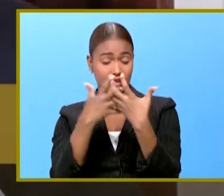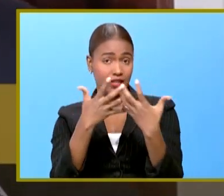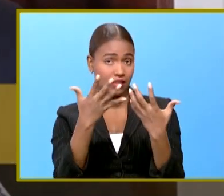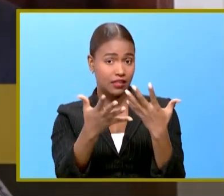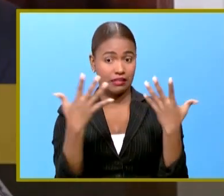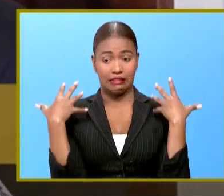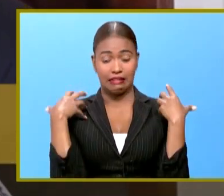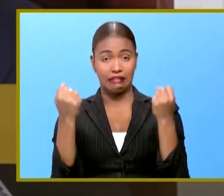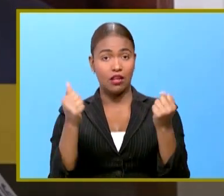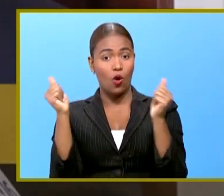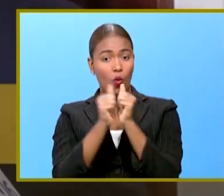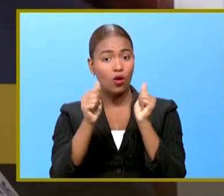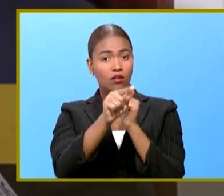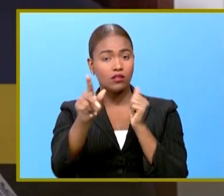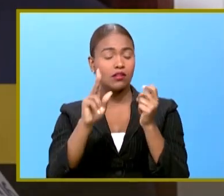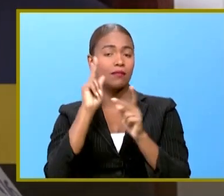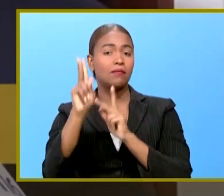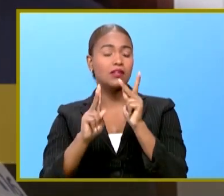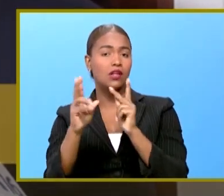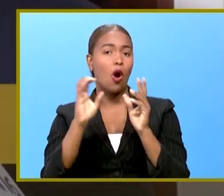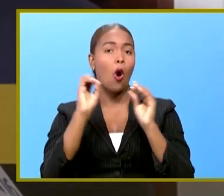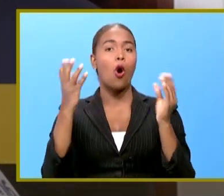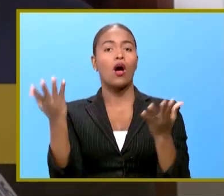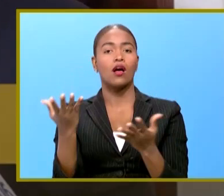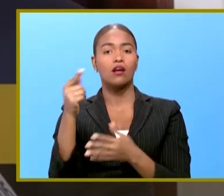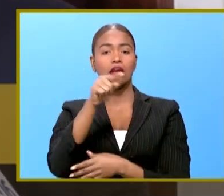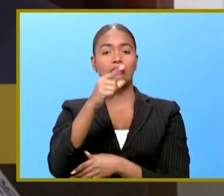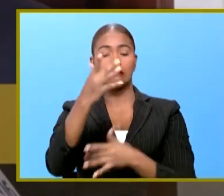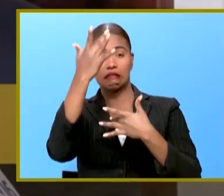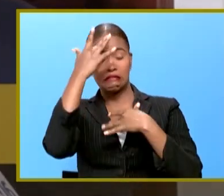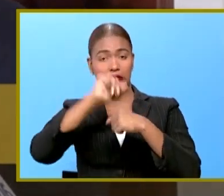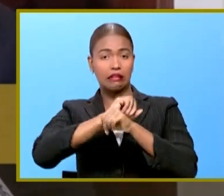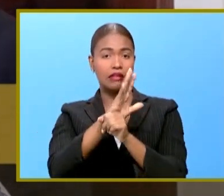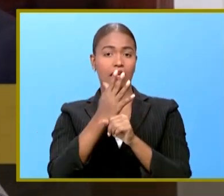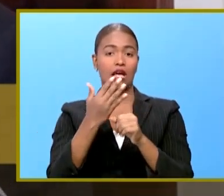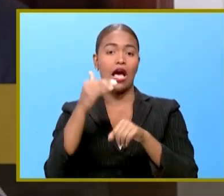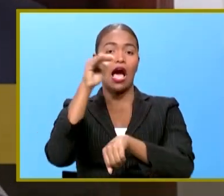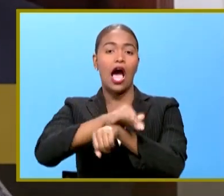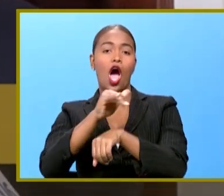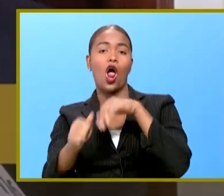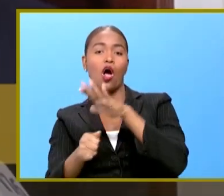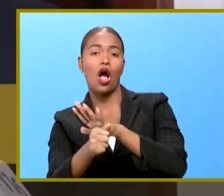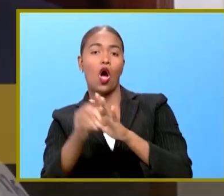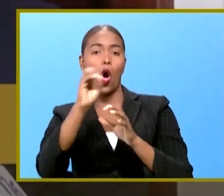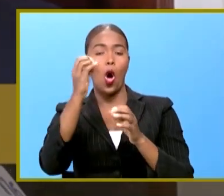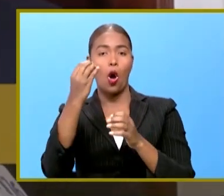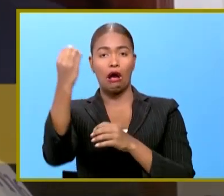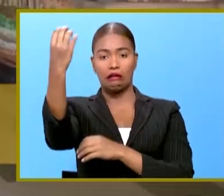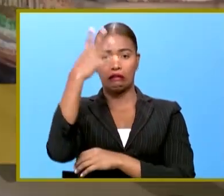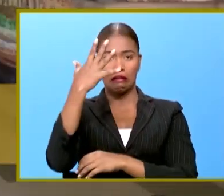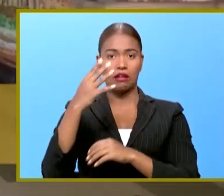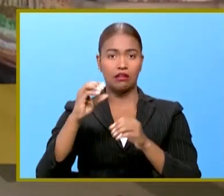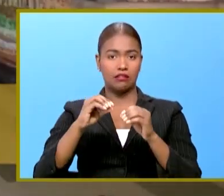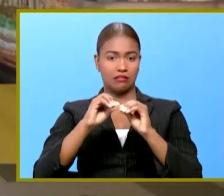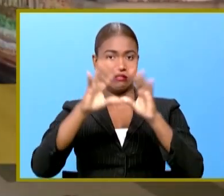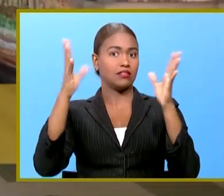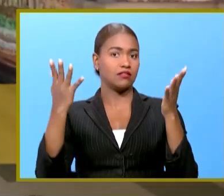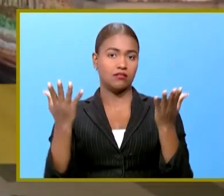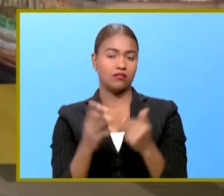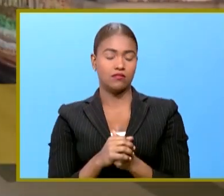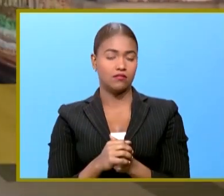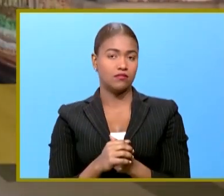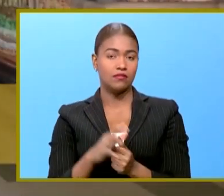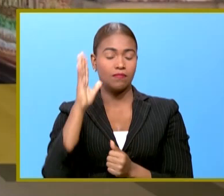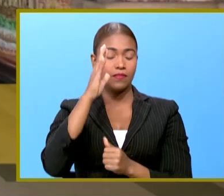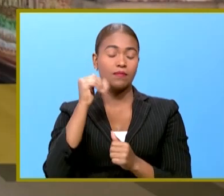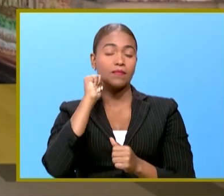de salud para o es que la pandemia anda en la noche y en el día está escondida? Será mañana a